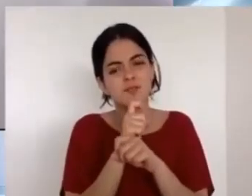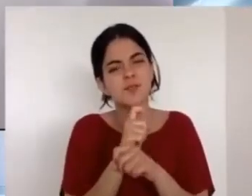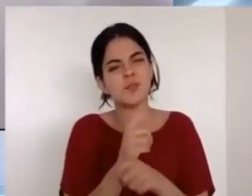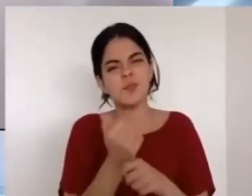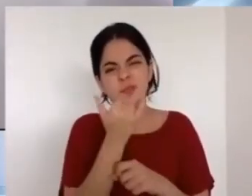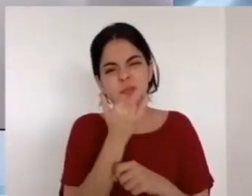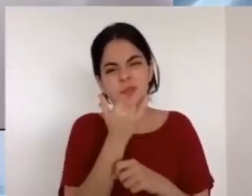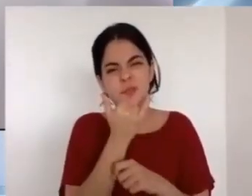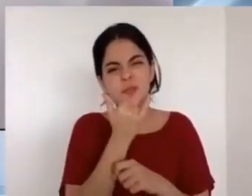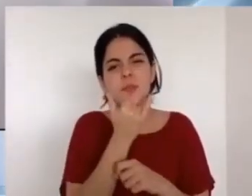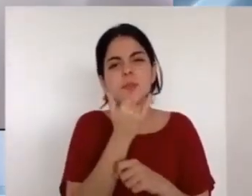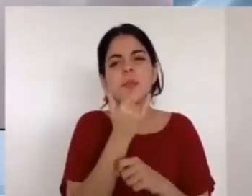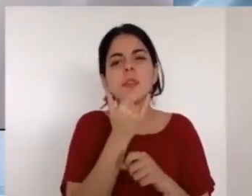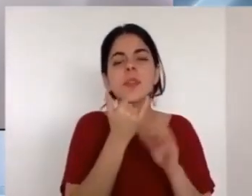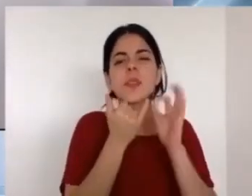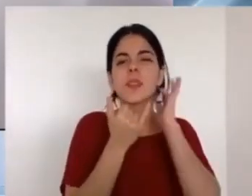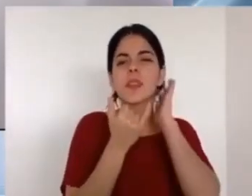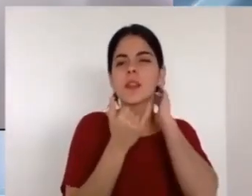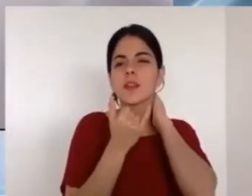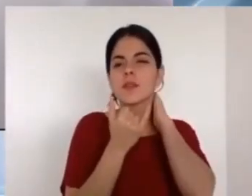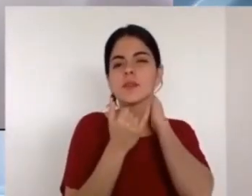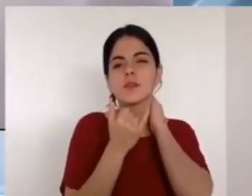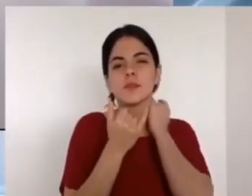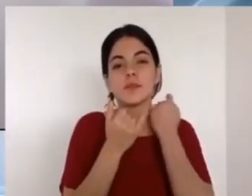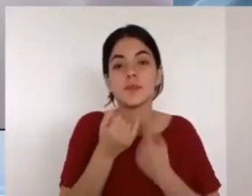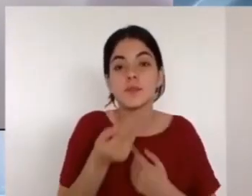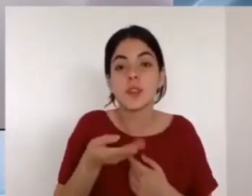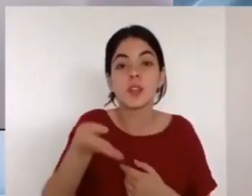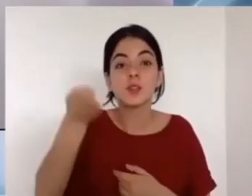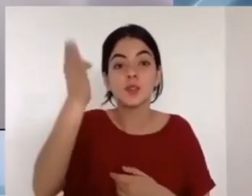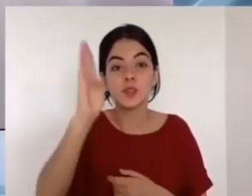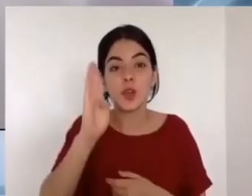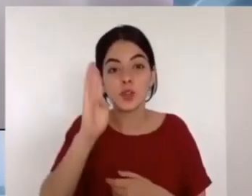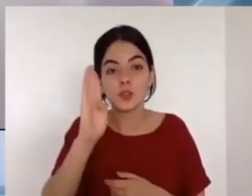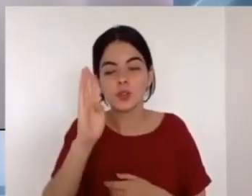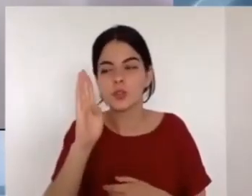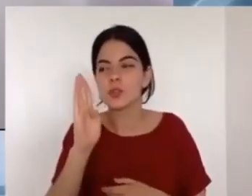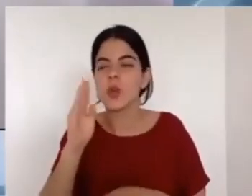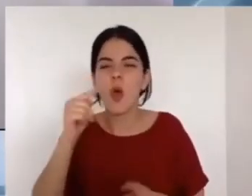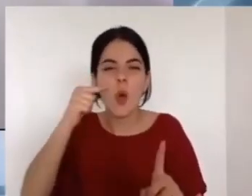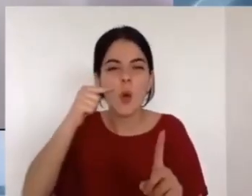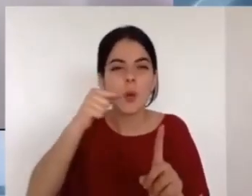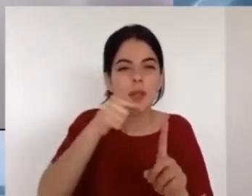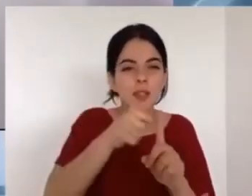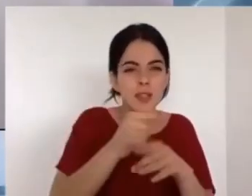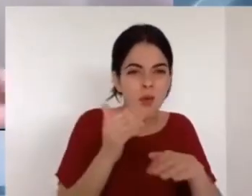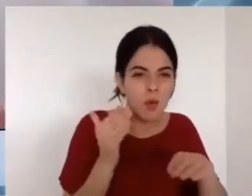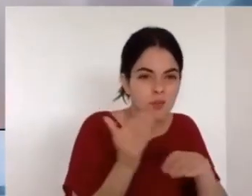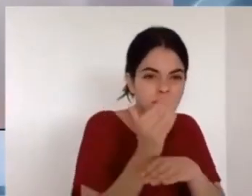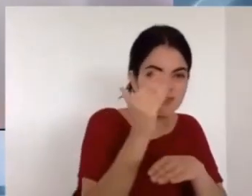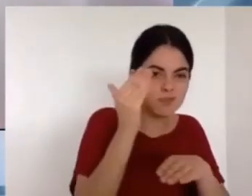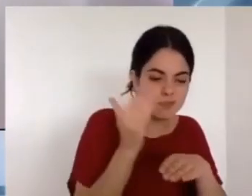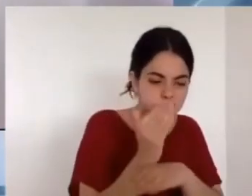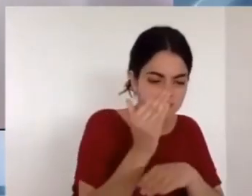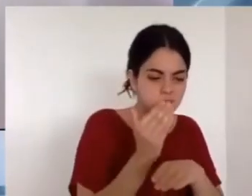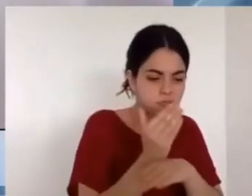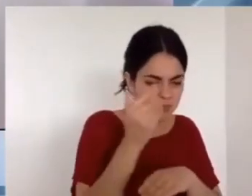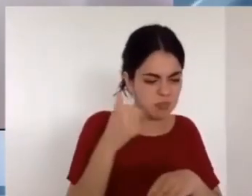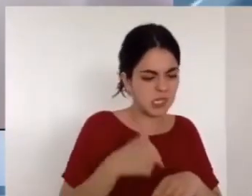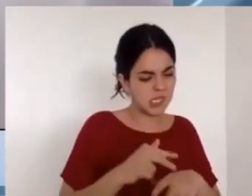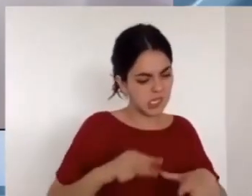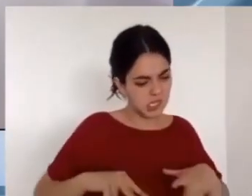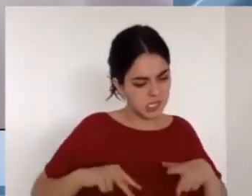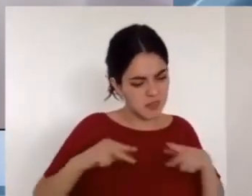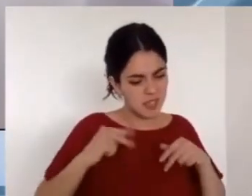El Señor quiere cambiarnos a nosotros. Y utiliza las circunstancias